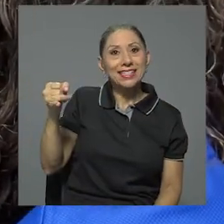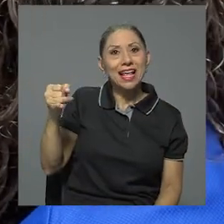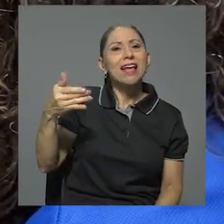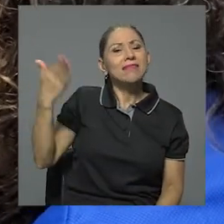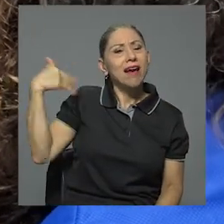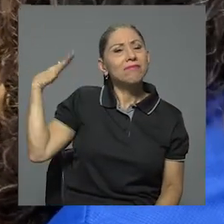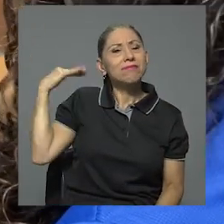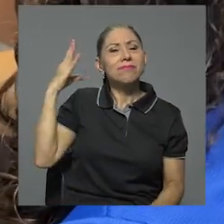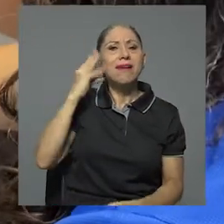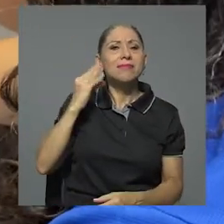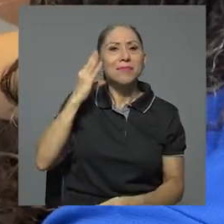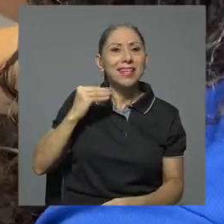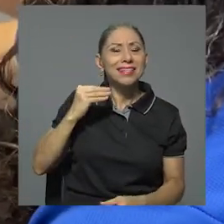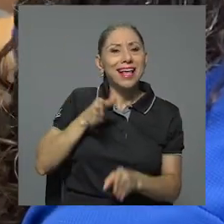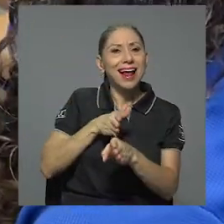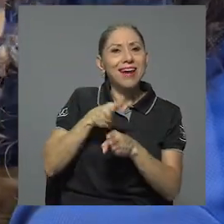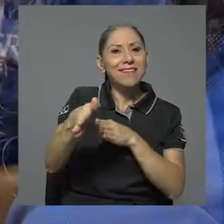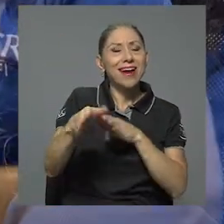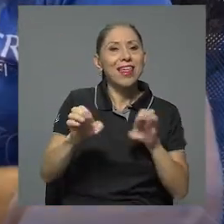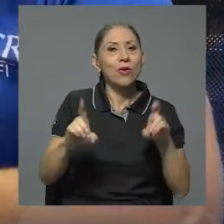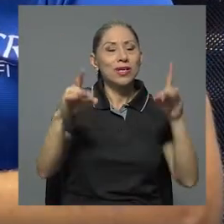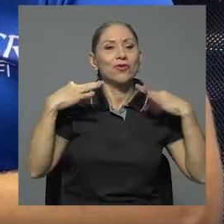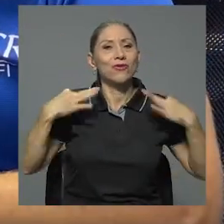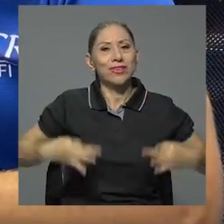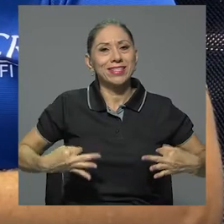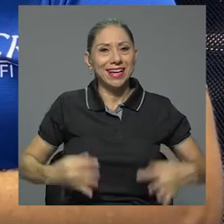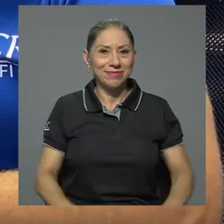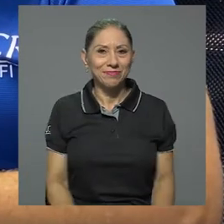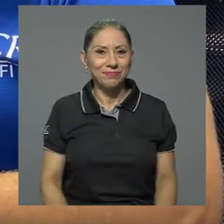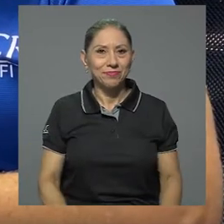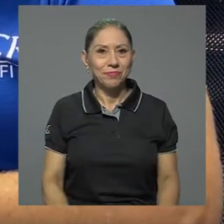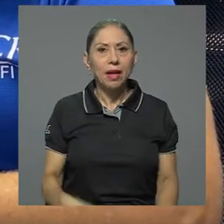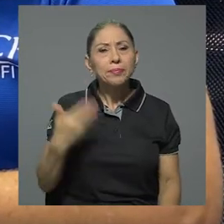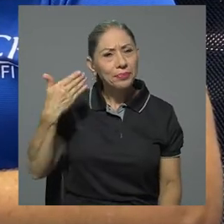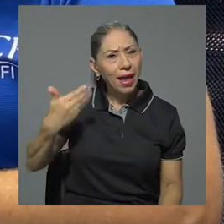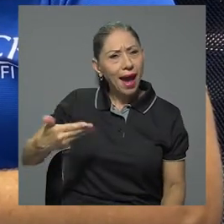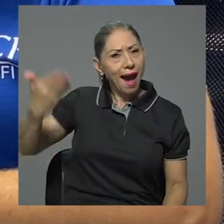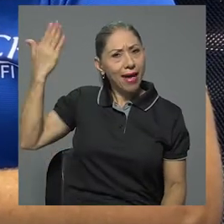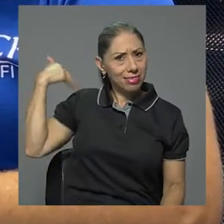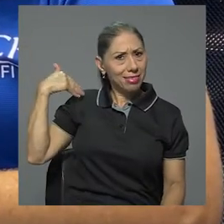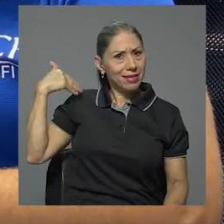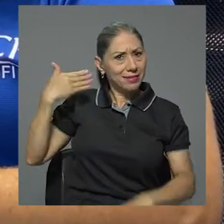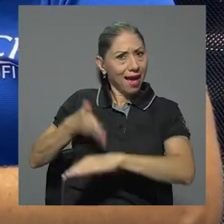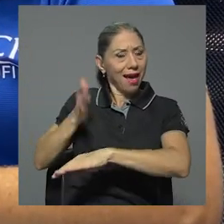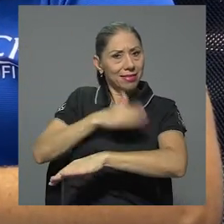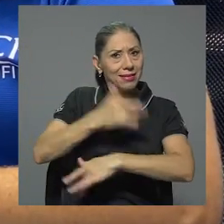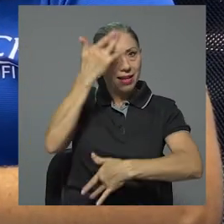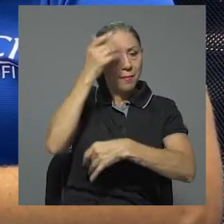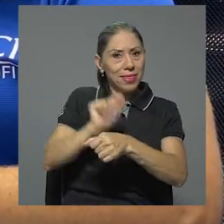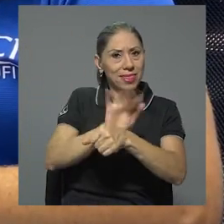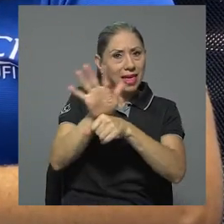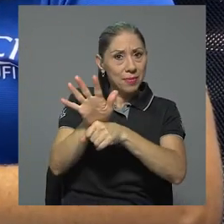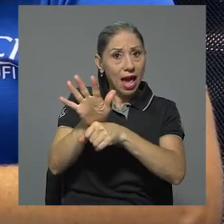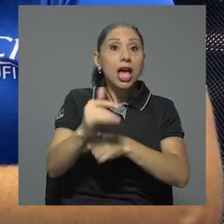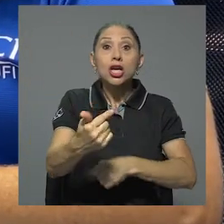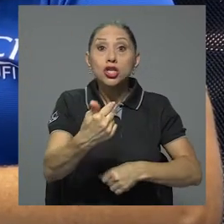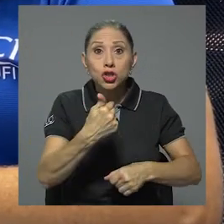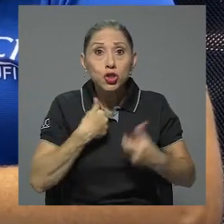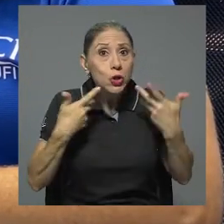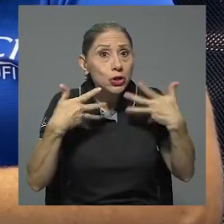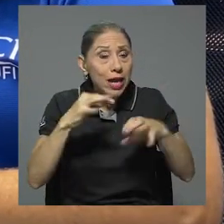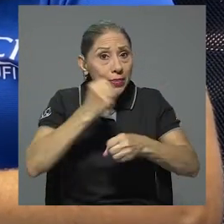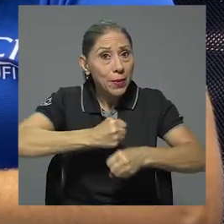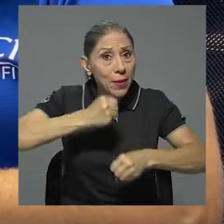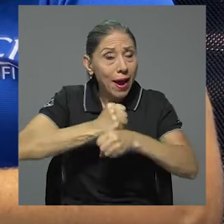experiencia en la carrera de educación física. Antes de la pandemia yo tenía una parte de virtualidad con las